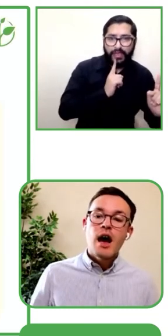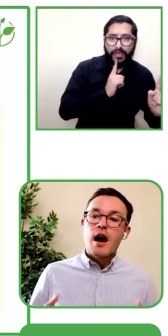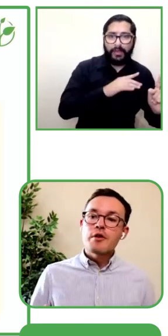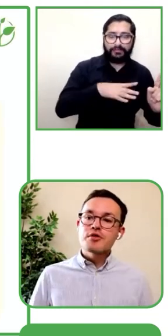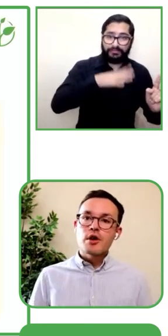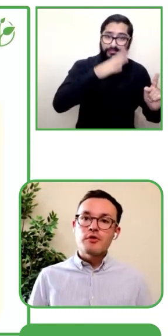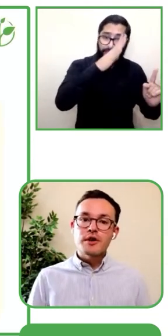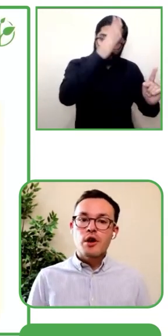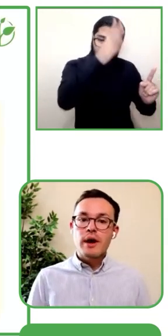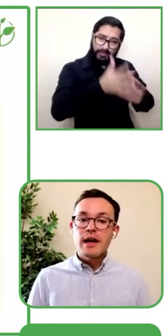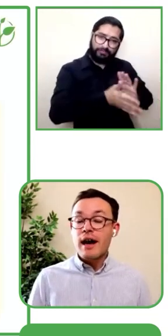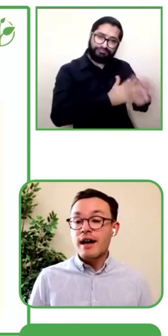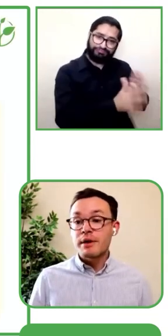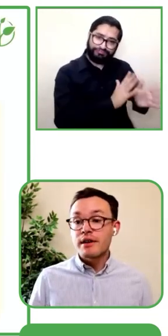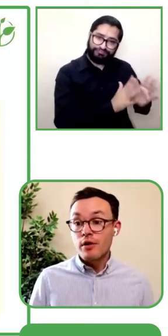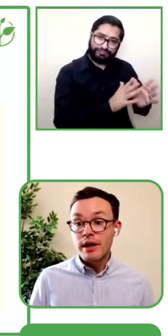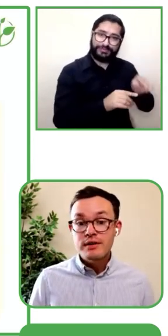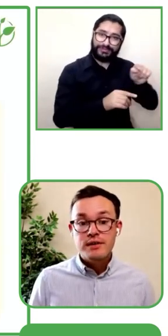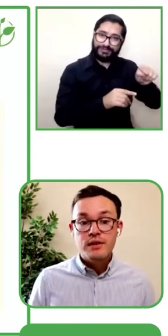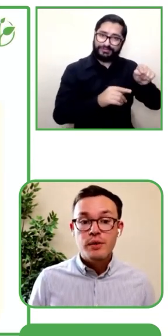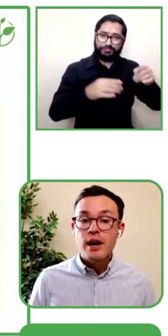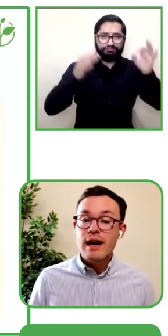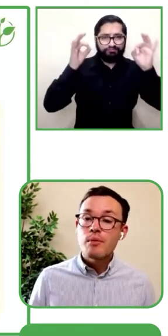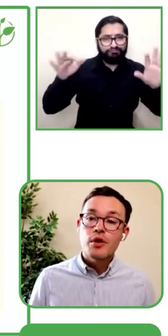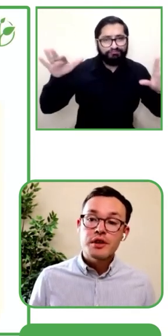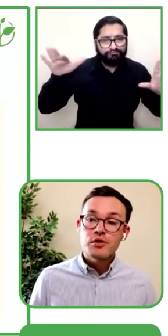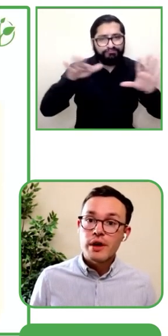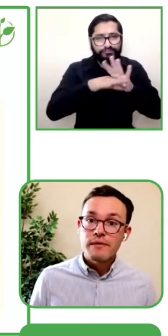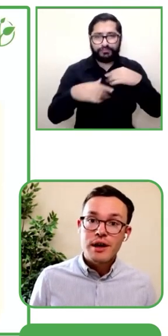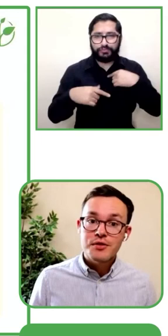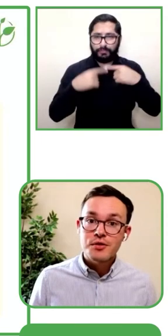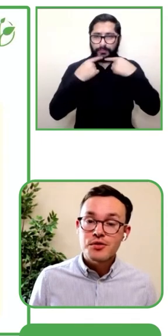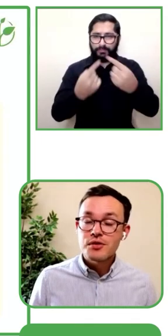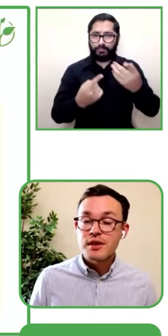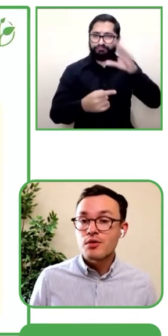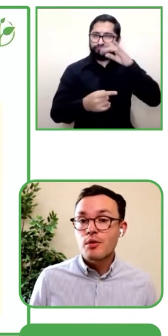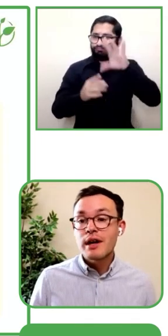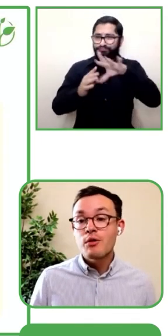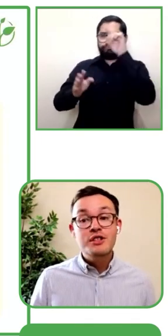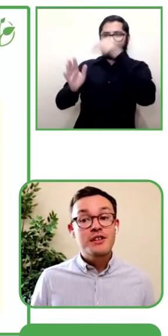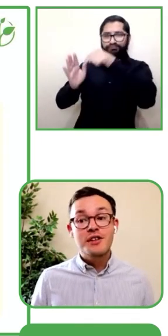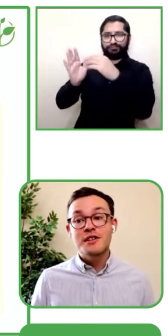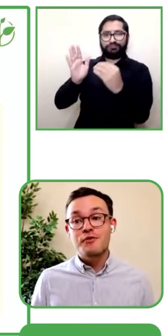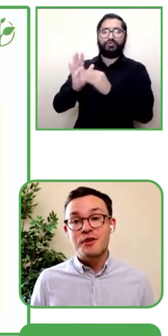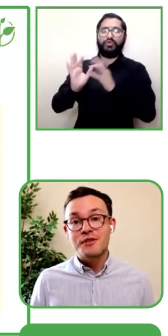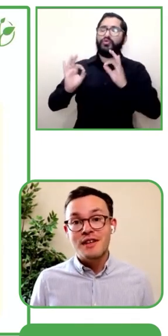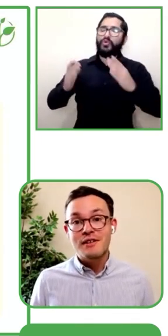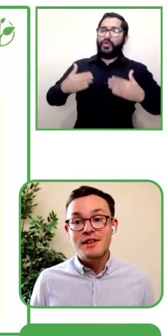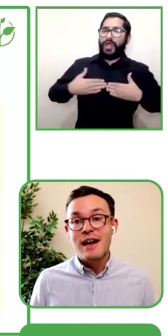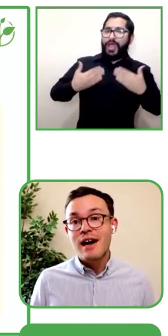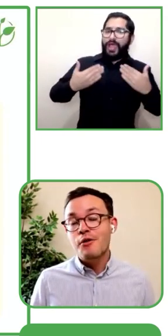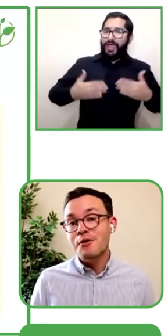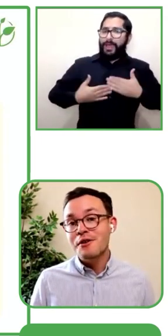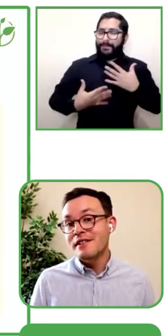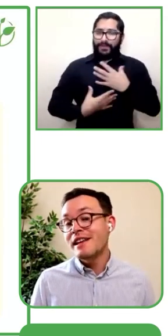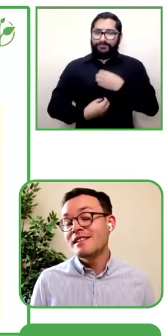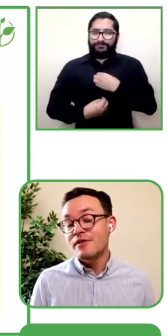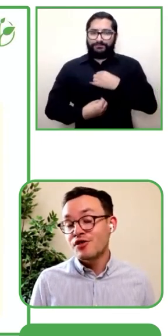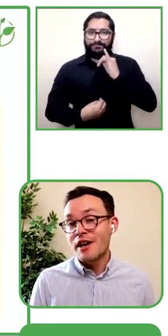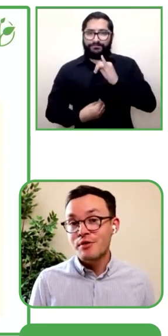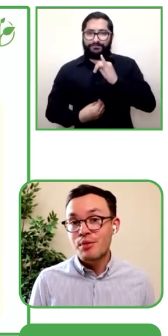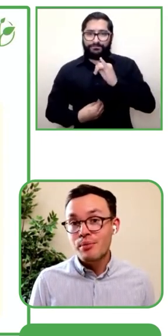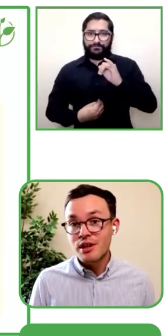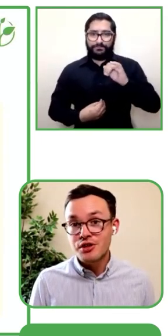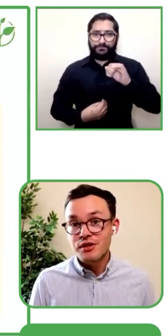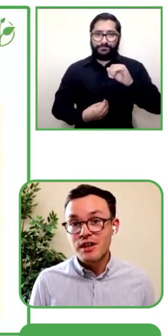lo que ella buscaba como madre. Nuestra cantidad de usuarios en Noruega ha crecido, que es alrededor de